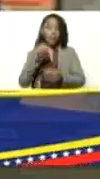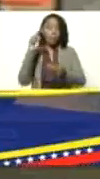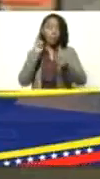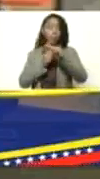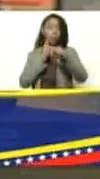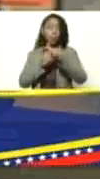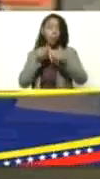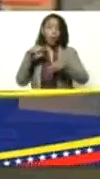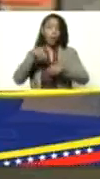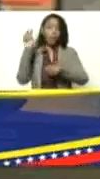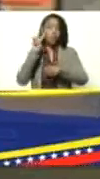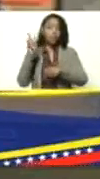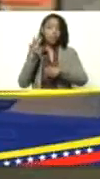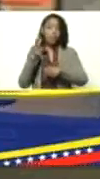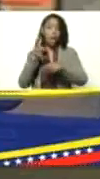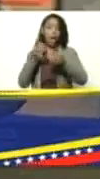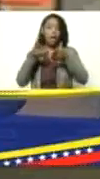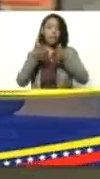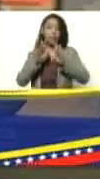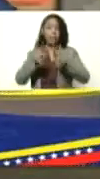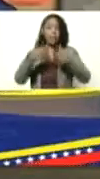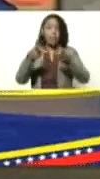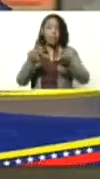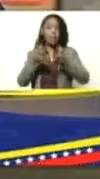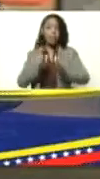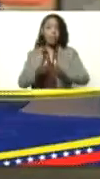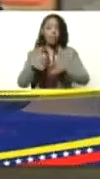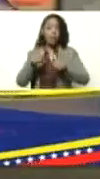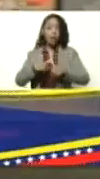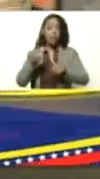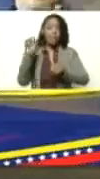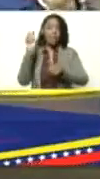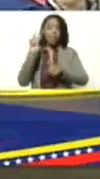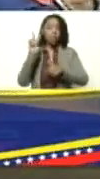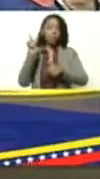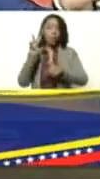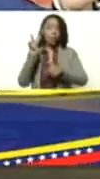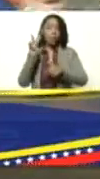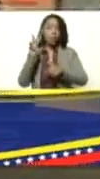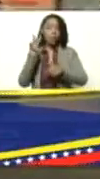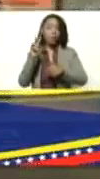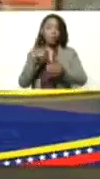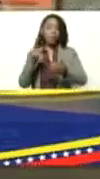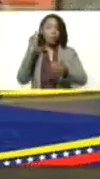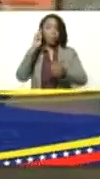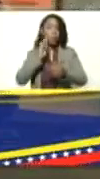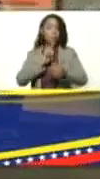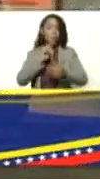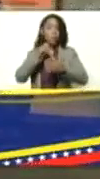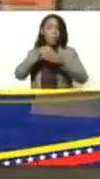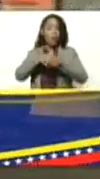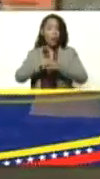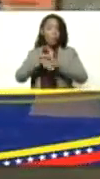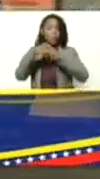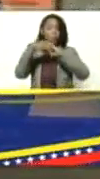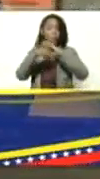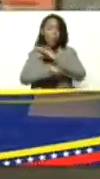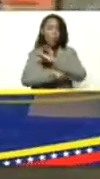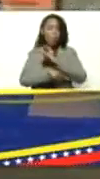venezolano el renacimiento de Venezuela el renacimiento del bolivaranismo de raíz y profundo